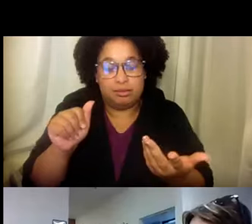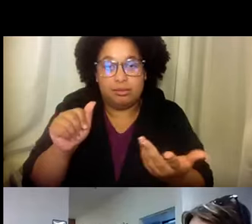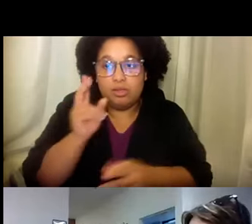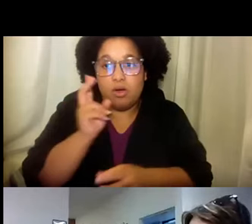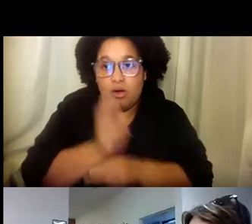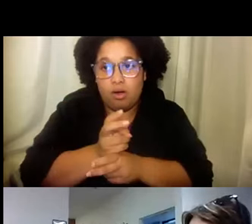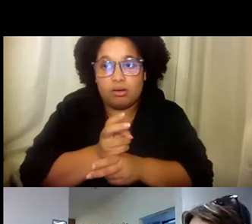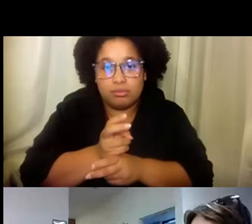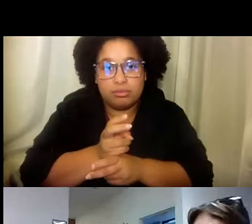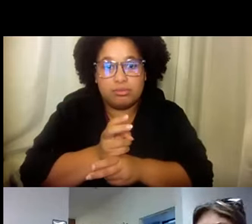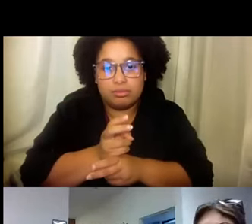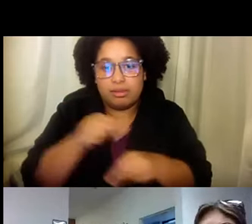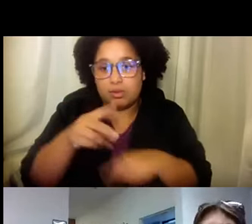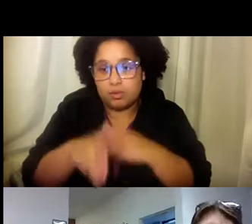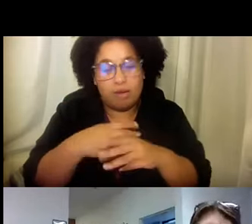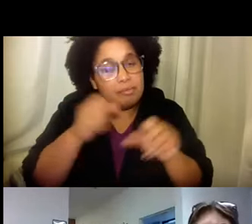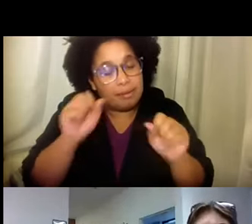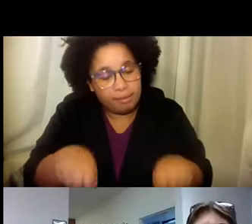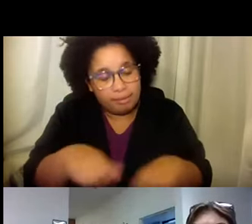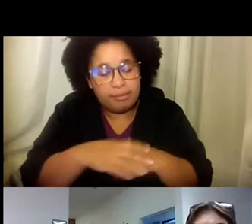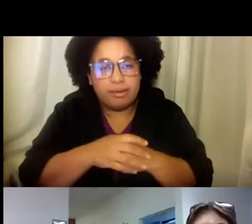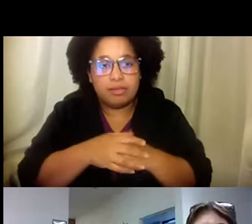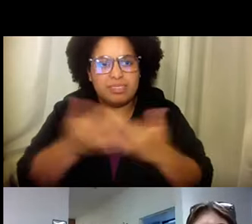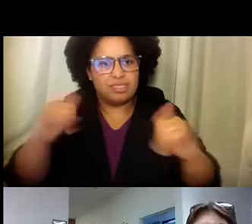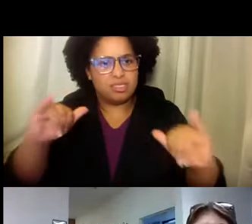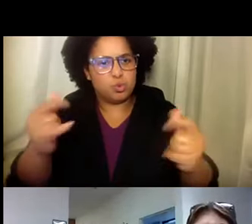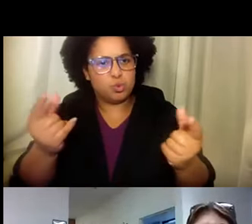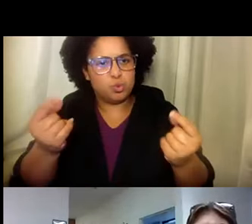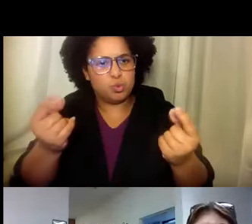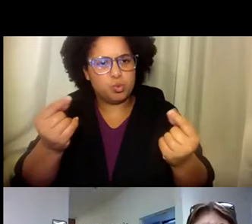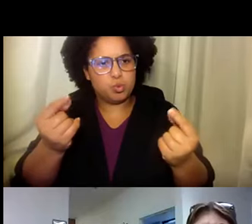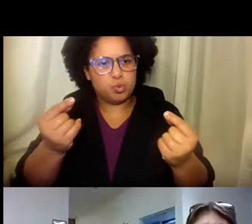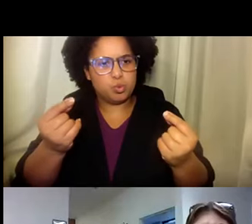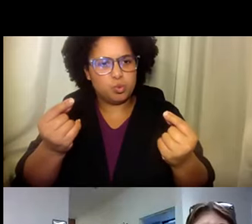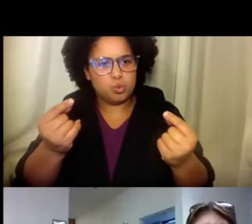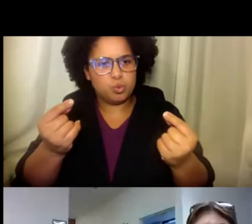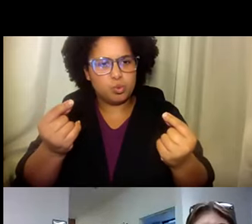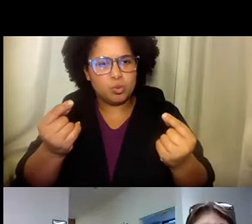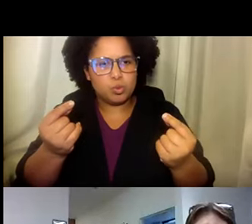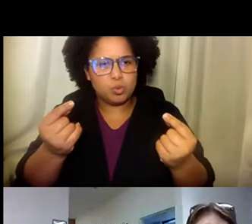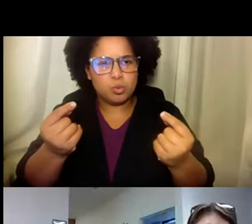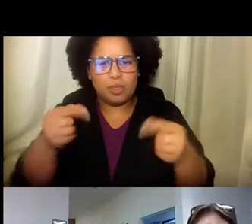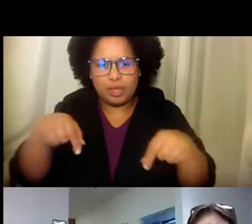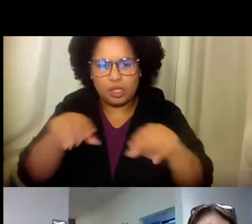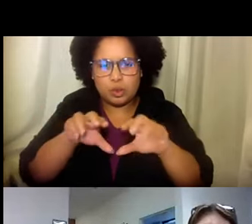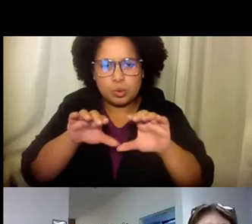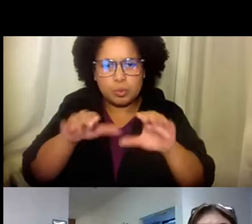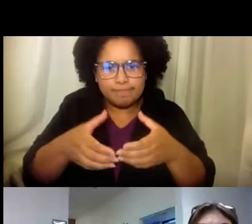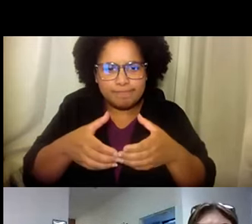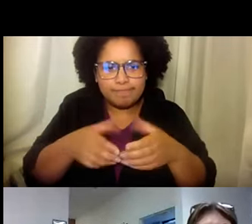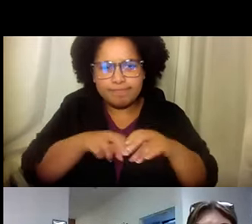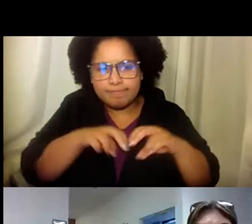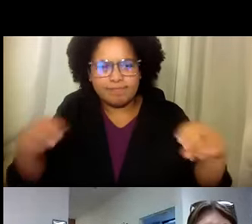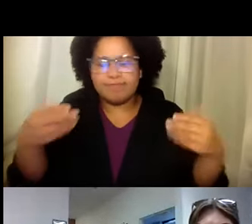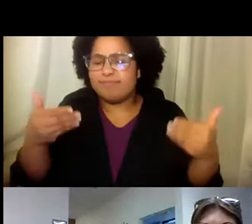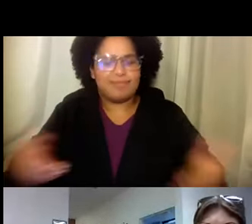De hecho, muchos saben que tener una discapacidad es difícil en ese mundo. Pero vean lo que estamos haciendo con esa pregunta y con ese